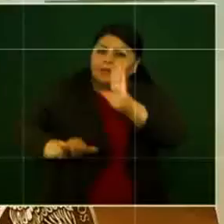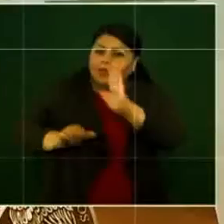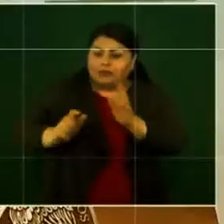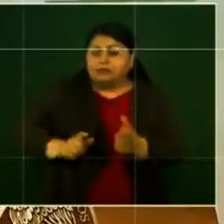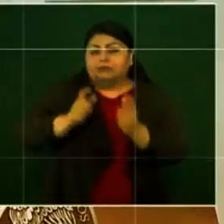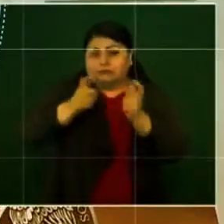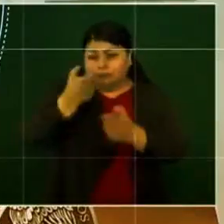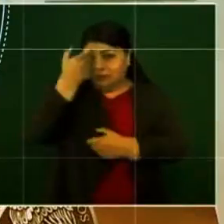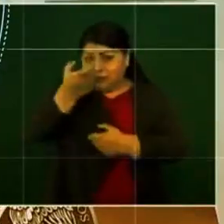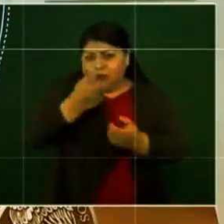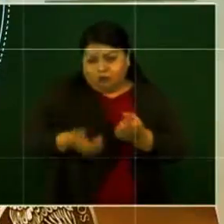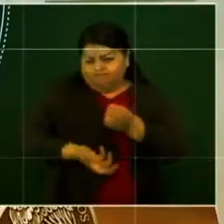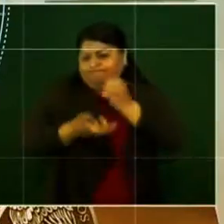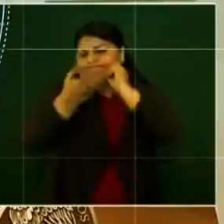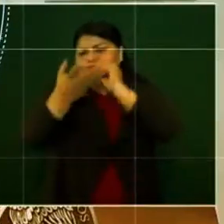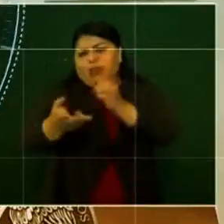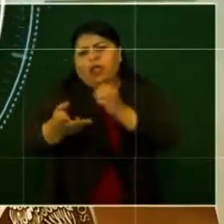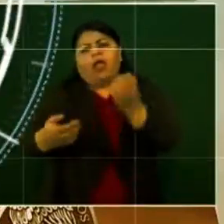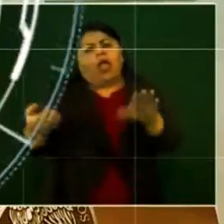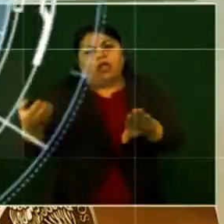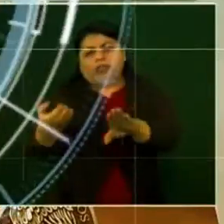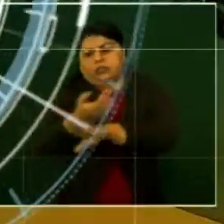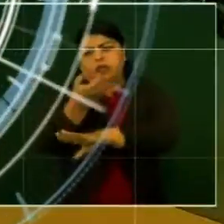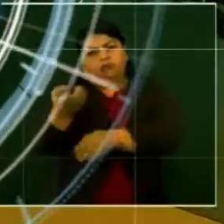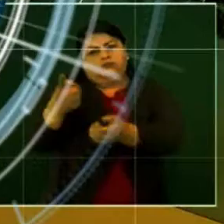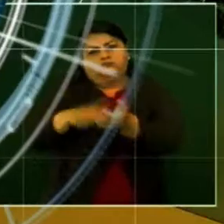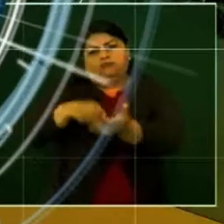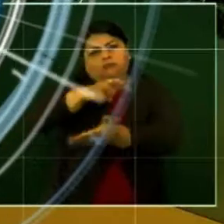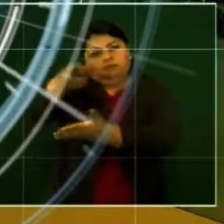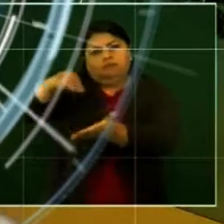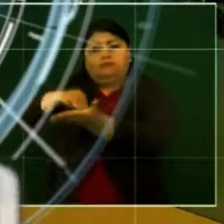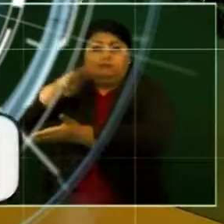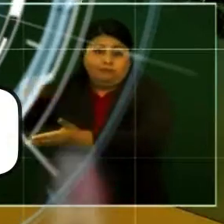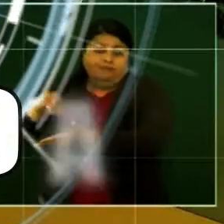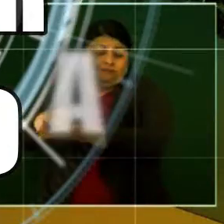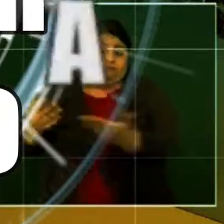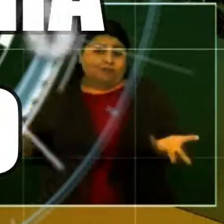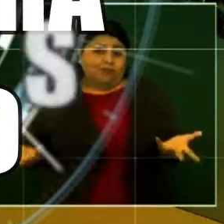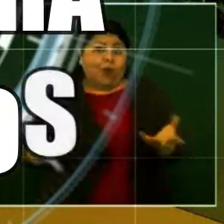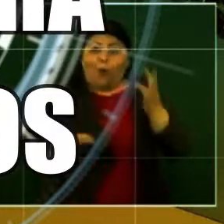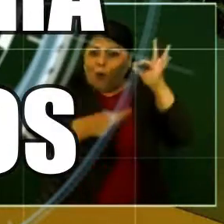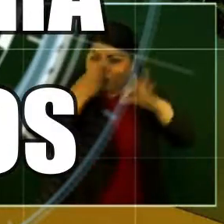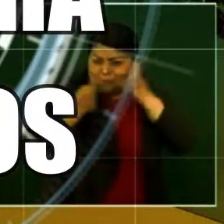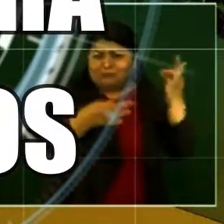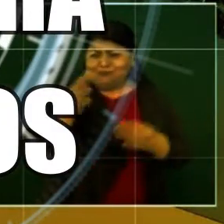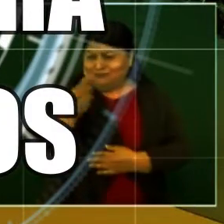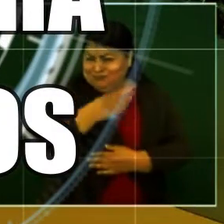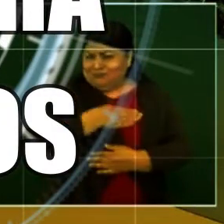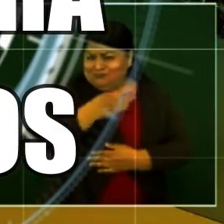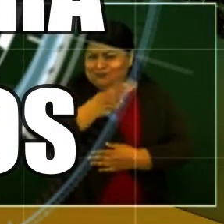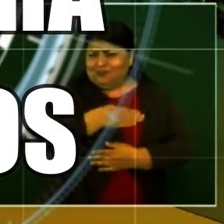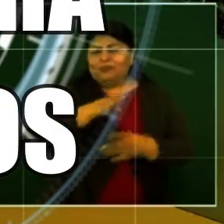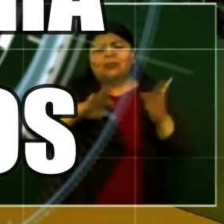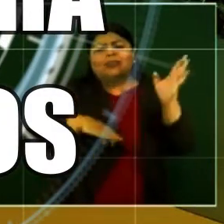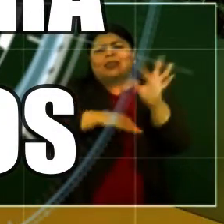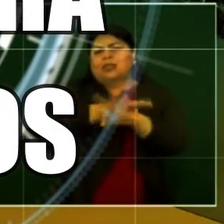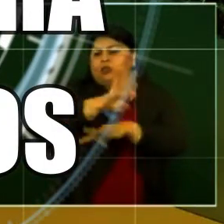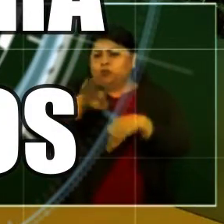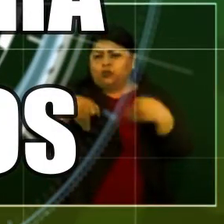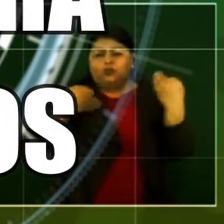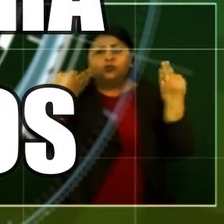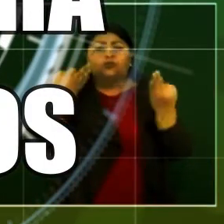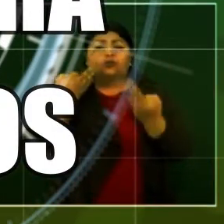La buena noticia es de que en todos los casos